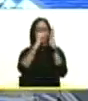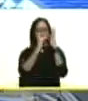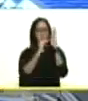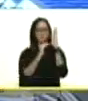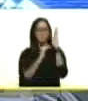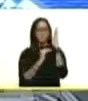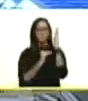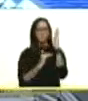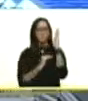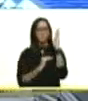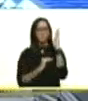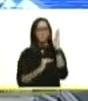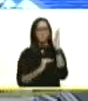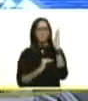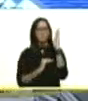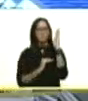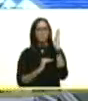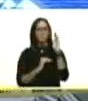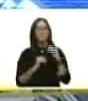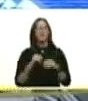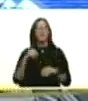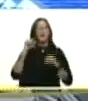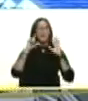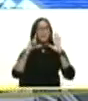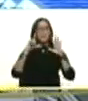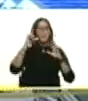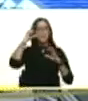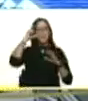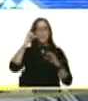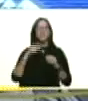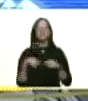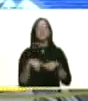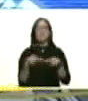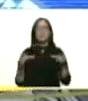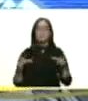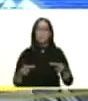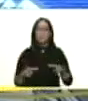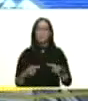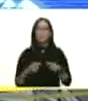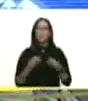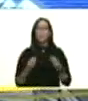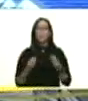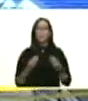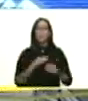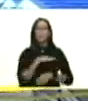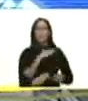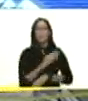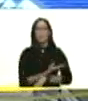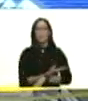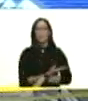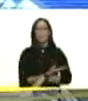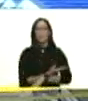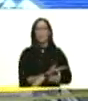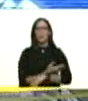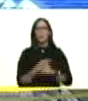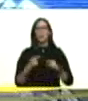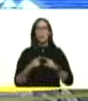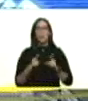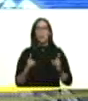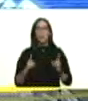siete días de una situación muy grave pero